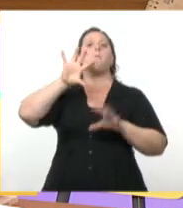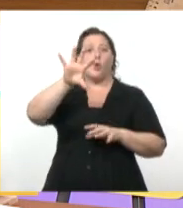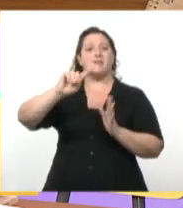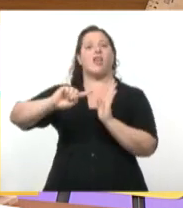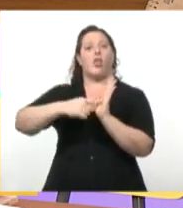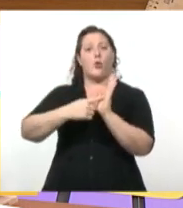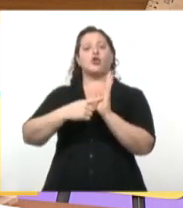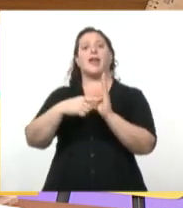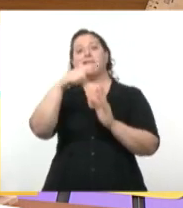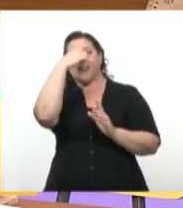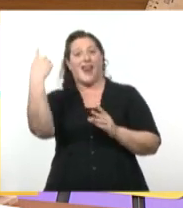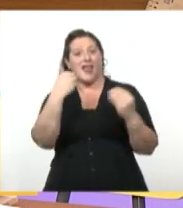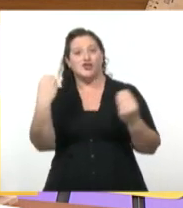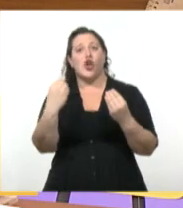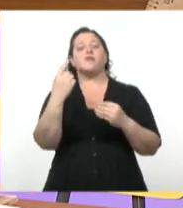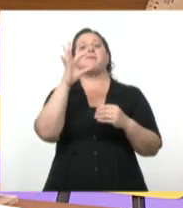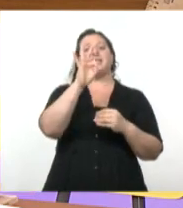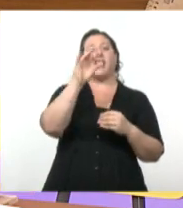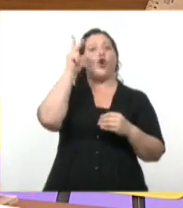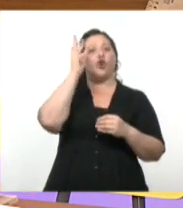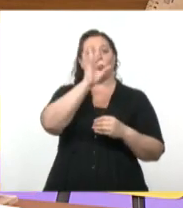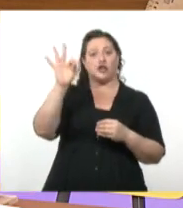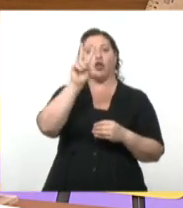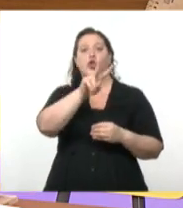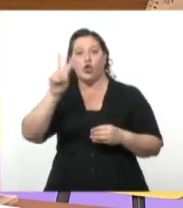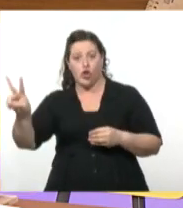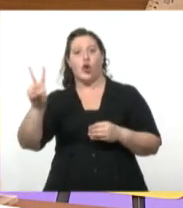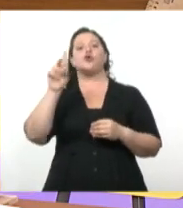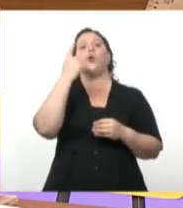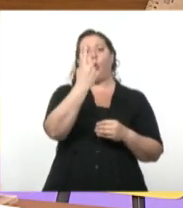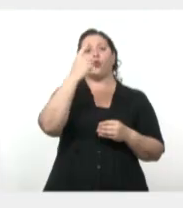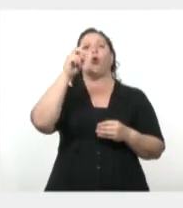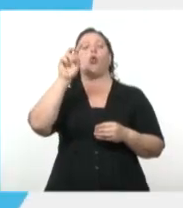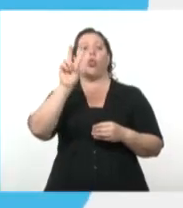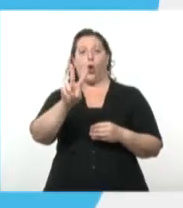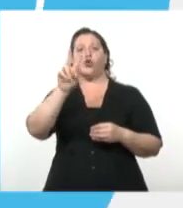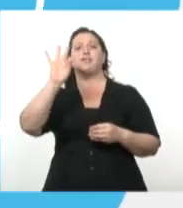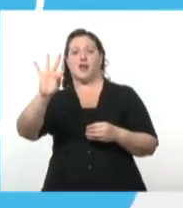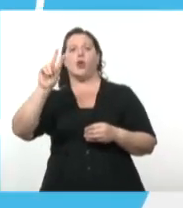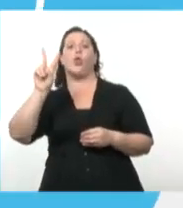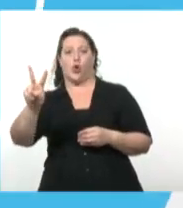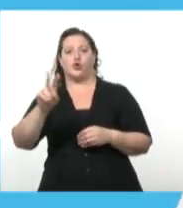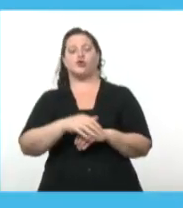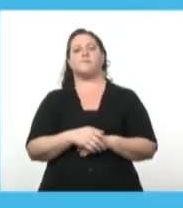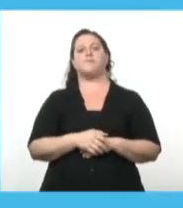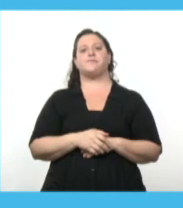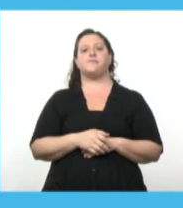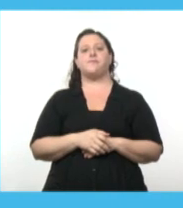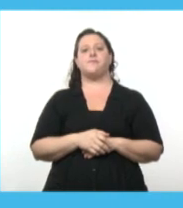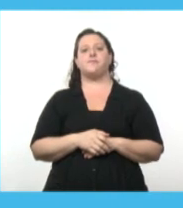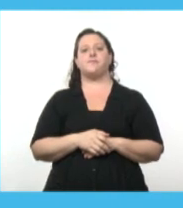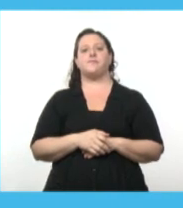-222-1002. Vemos el video y arrancamos con el programa de hoy. ¿Cómo prevenir virus respiratorios,